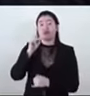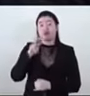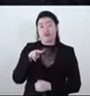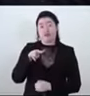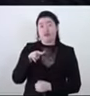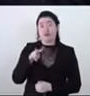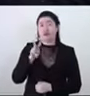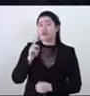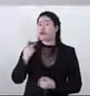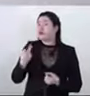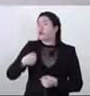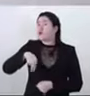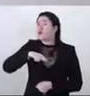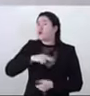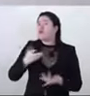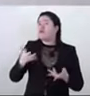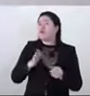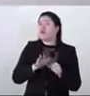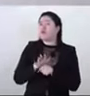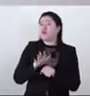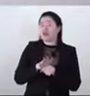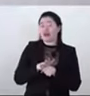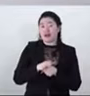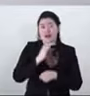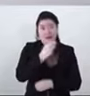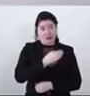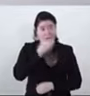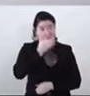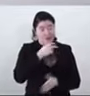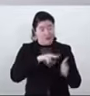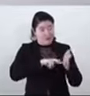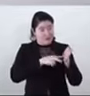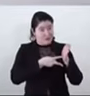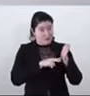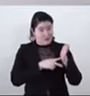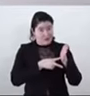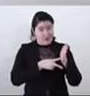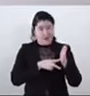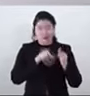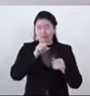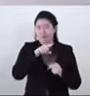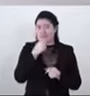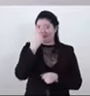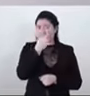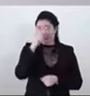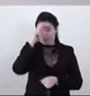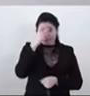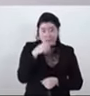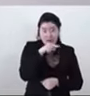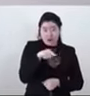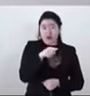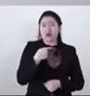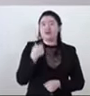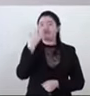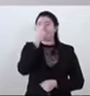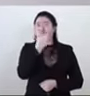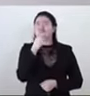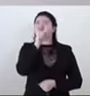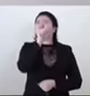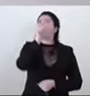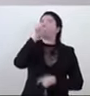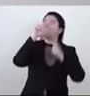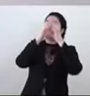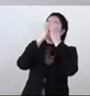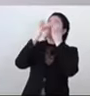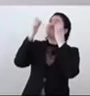hemos hecho público que el Colegio de Ingenieros Civiles de México coordina la revisión de todo el tramo elevado y